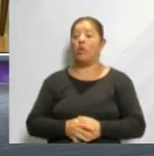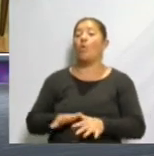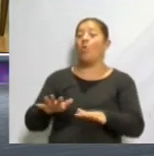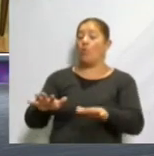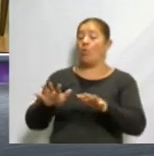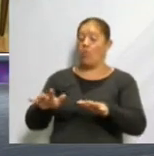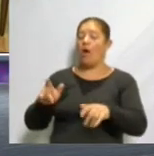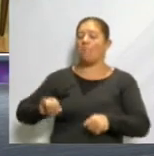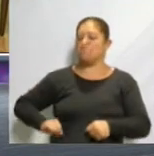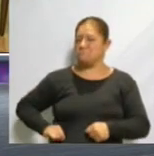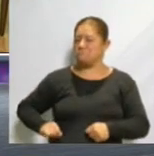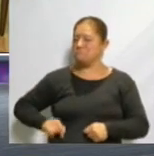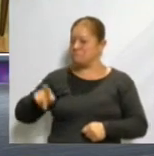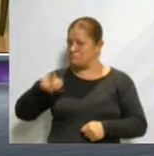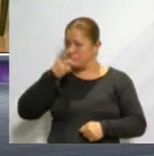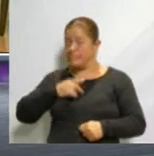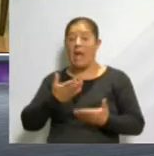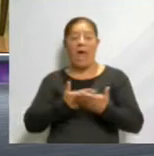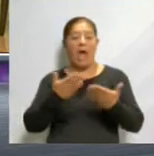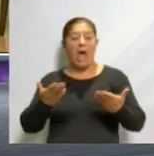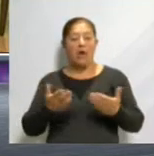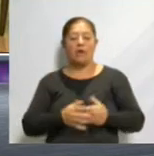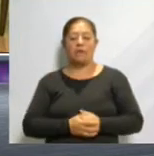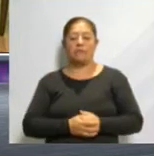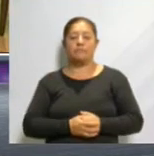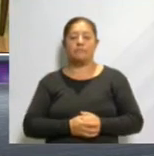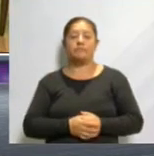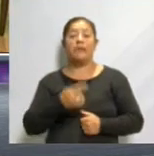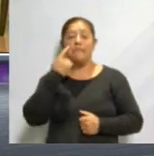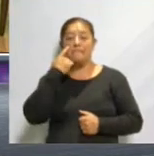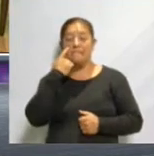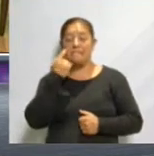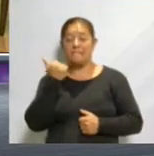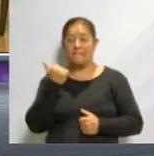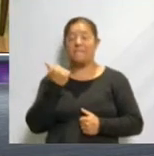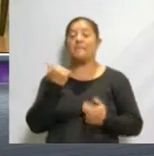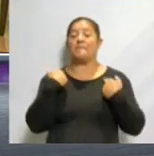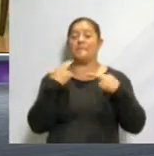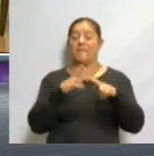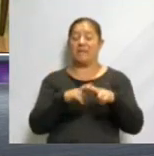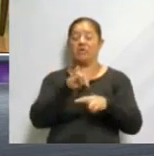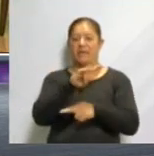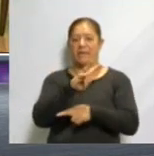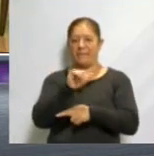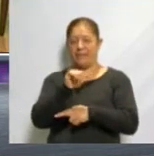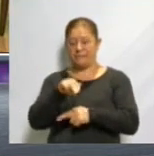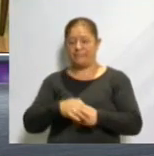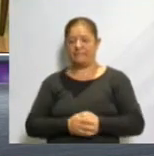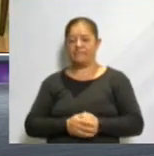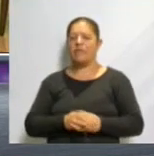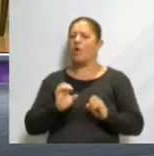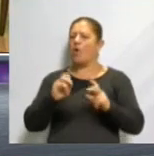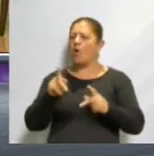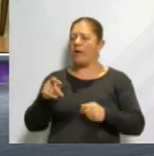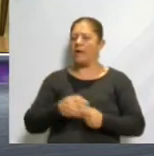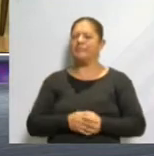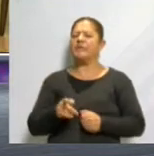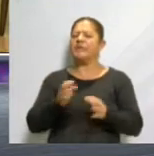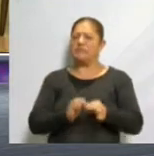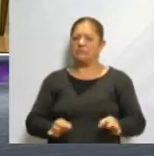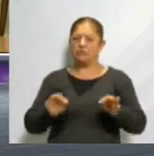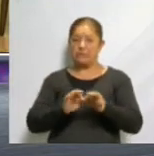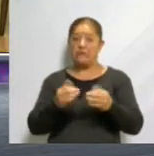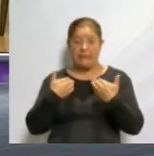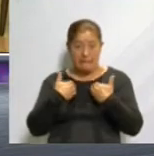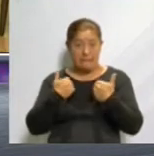Pero, ¿qué le parece si ahora escuchamos a el maestro Iván? Muy bien, retomando tu pregunta, es muy importante entender